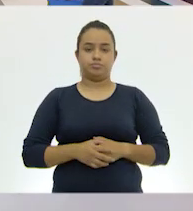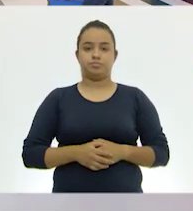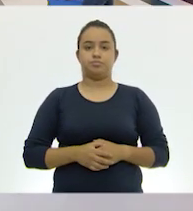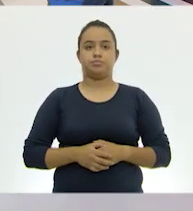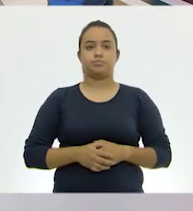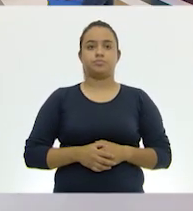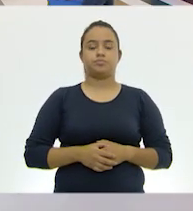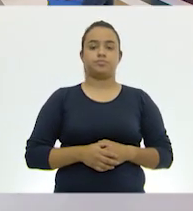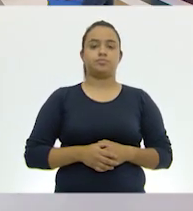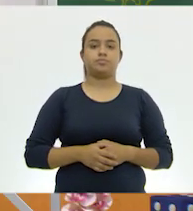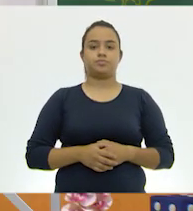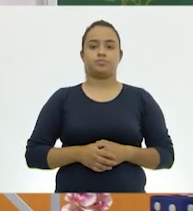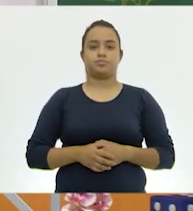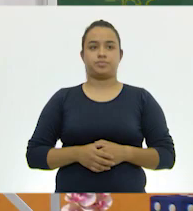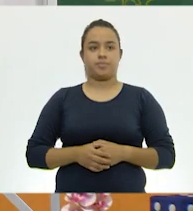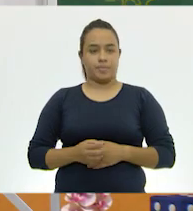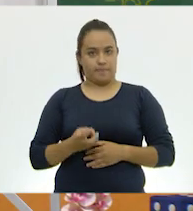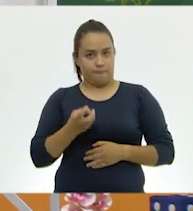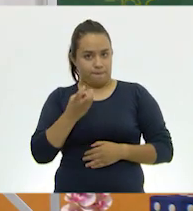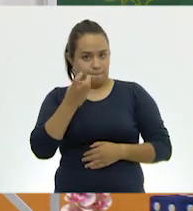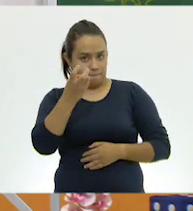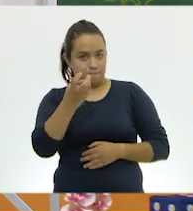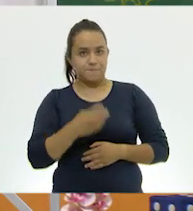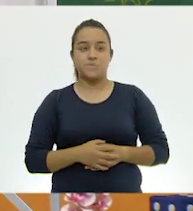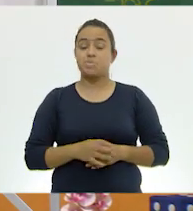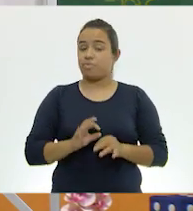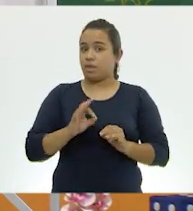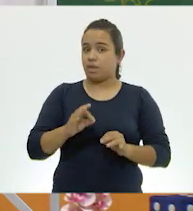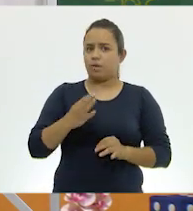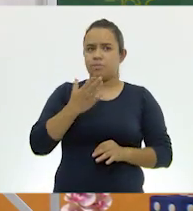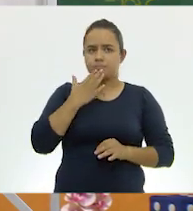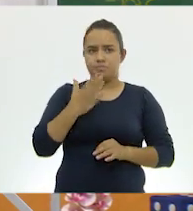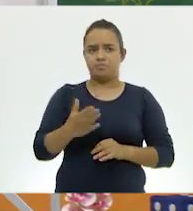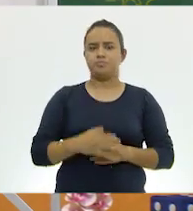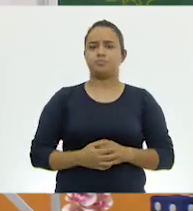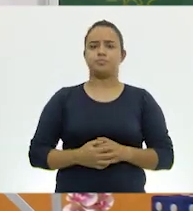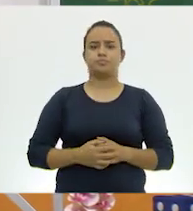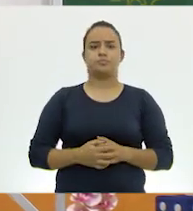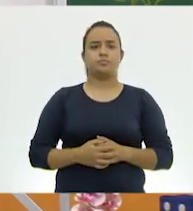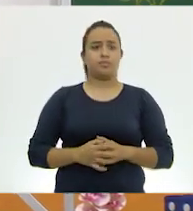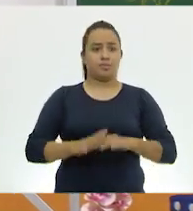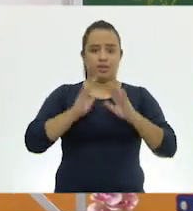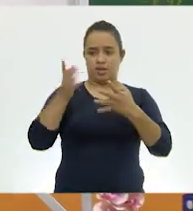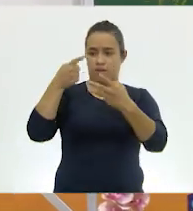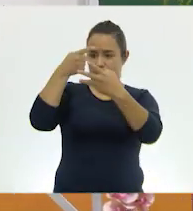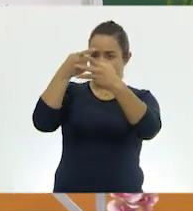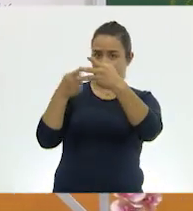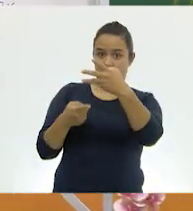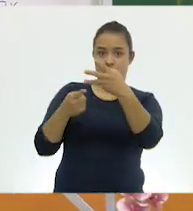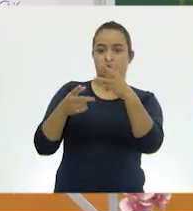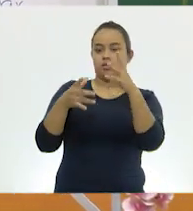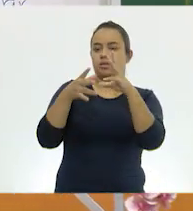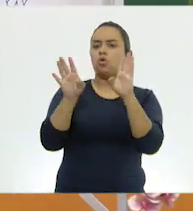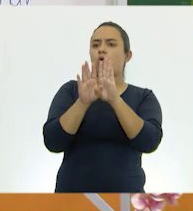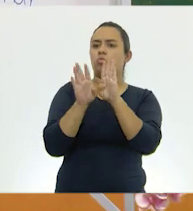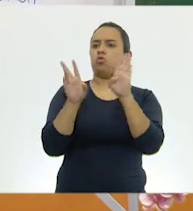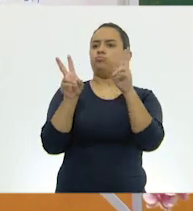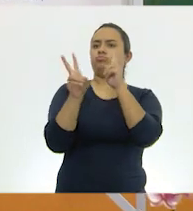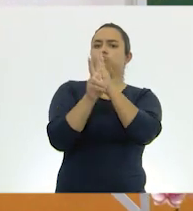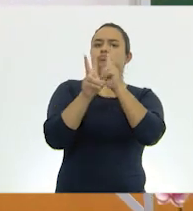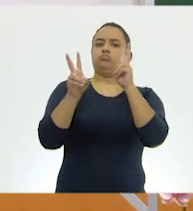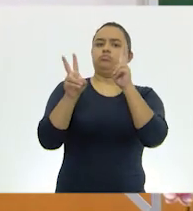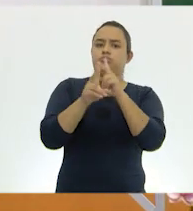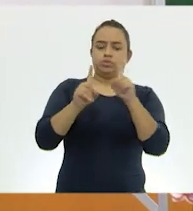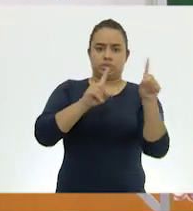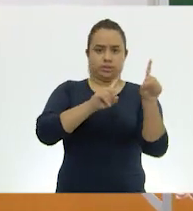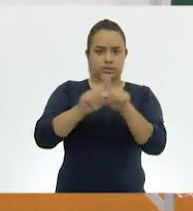Branqueal. Branqueal, exactamente. Perfecto. Entonces, ya vimos estas tres respiraciones, estos tres